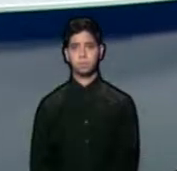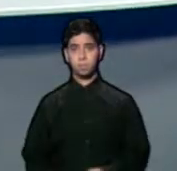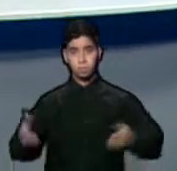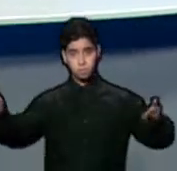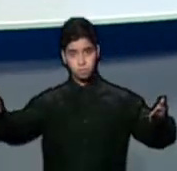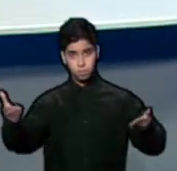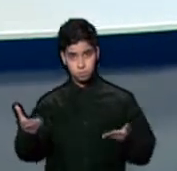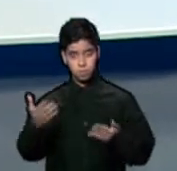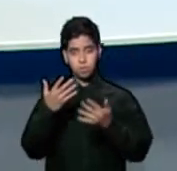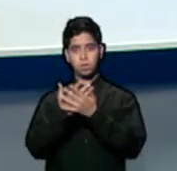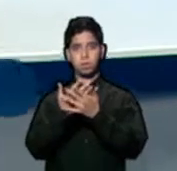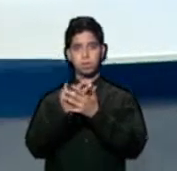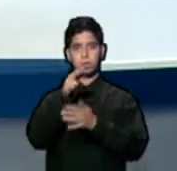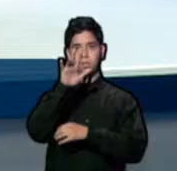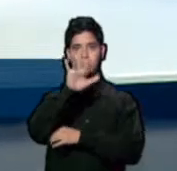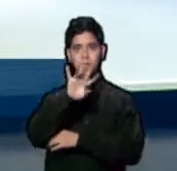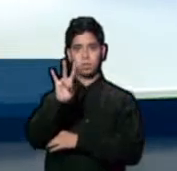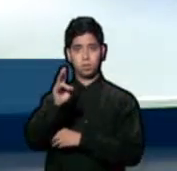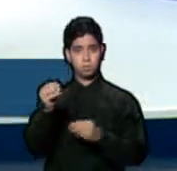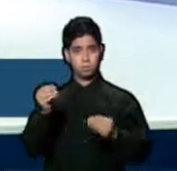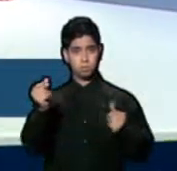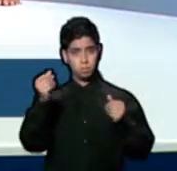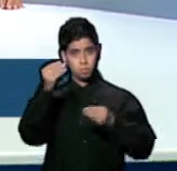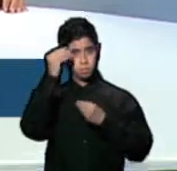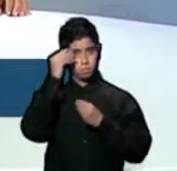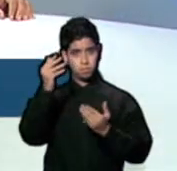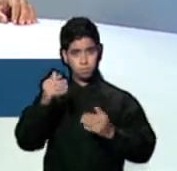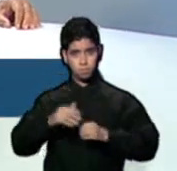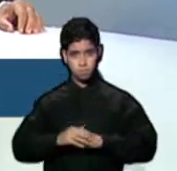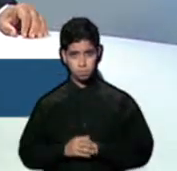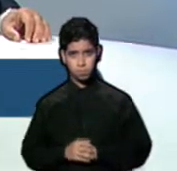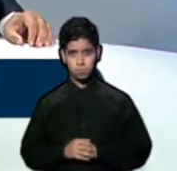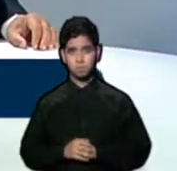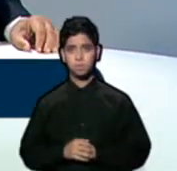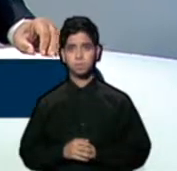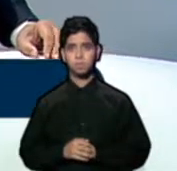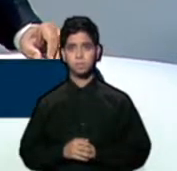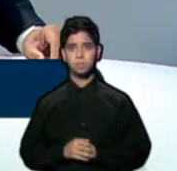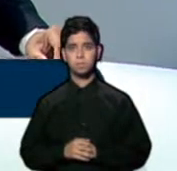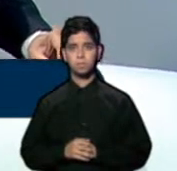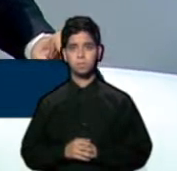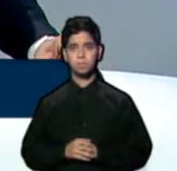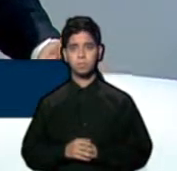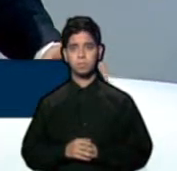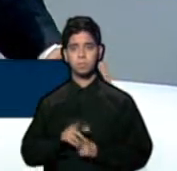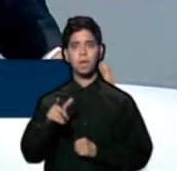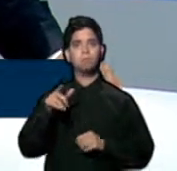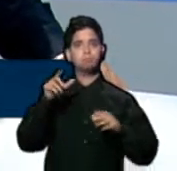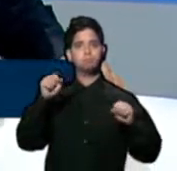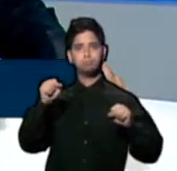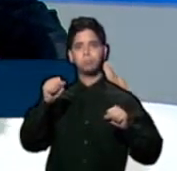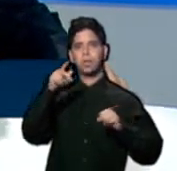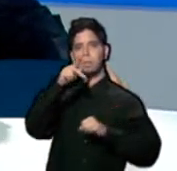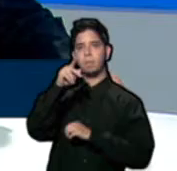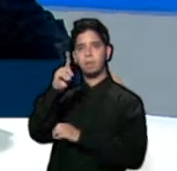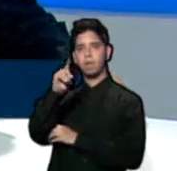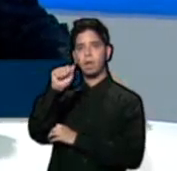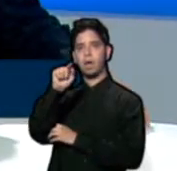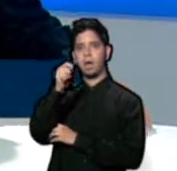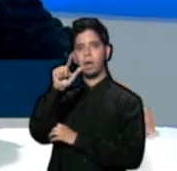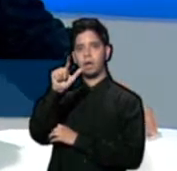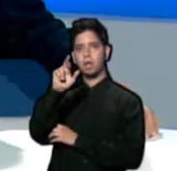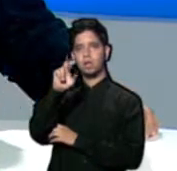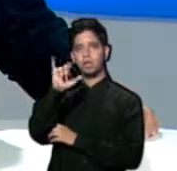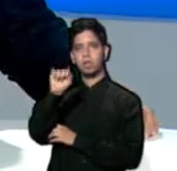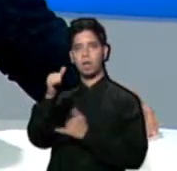Bienvenidos a Noticias 24-7, de inmediato pasamos a las informaciones. El precandidato, comisionado, residente y senador del PPD, Ángel Rosa,